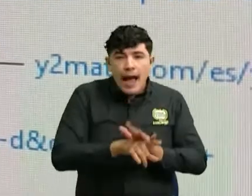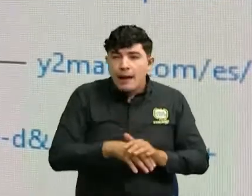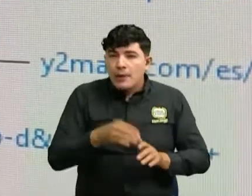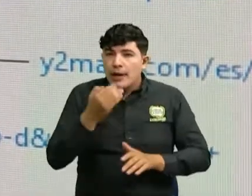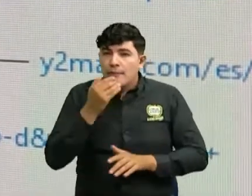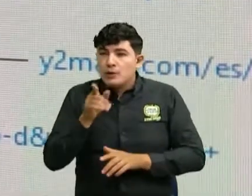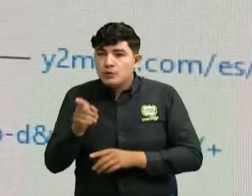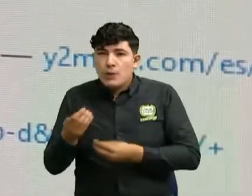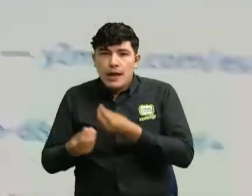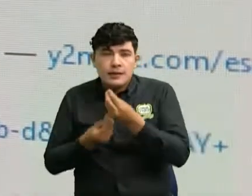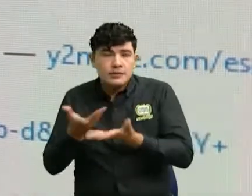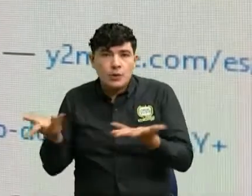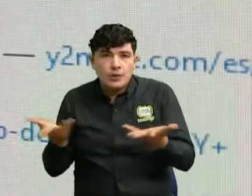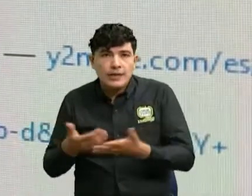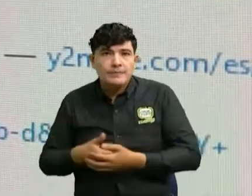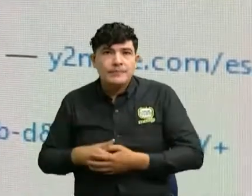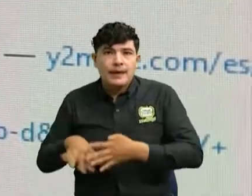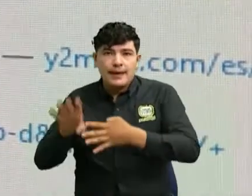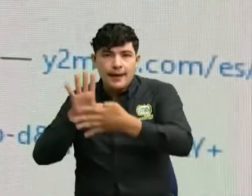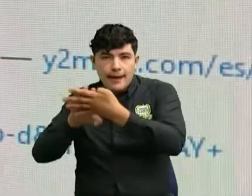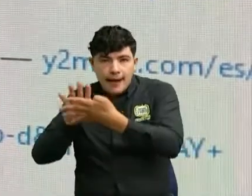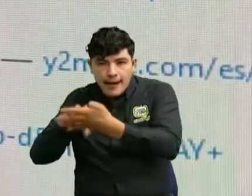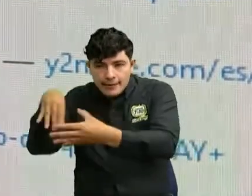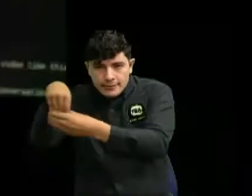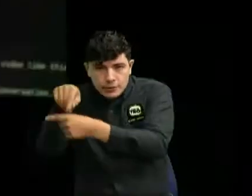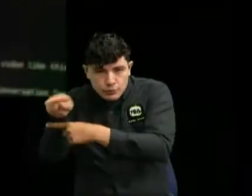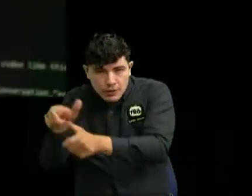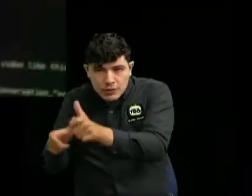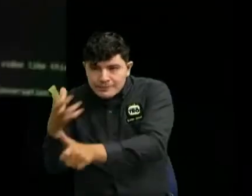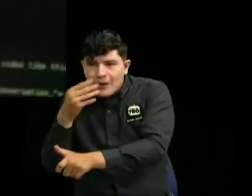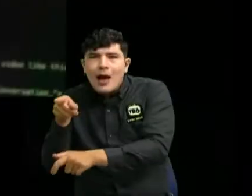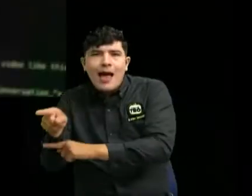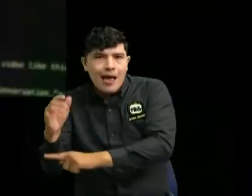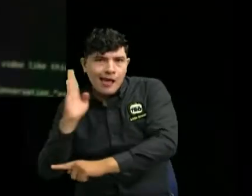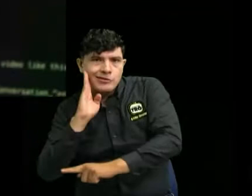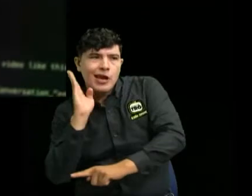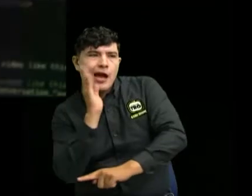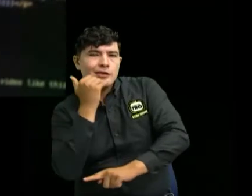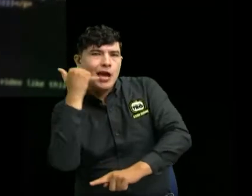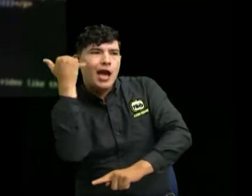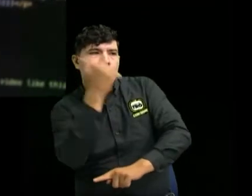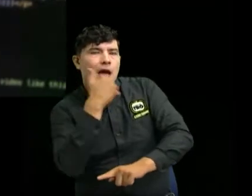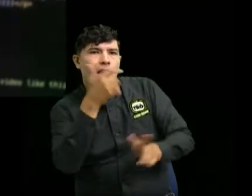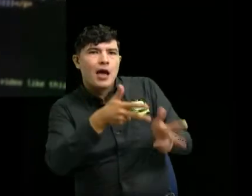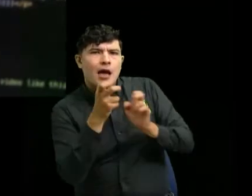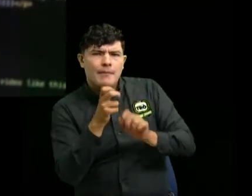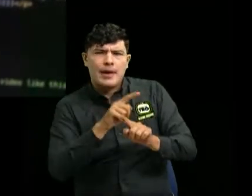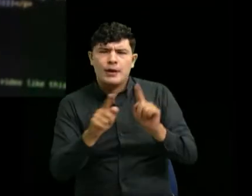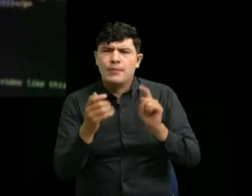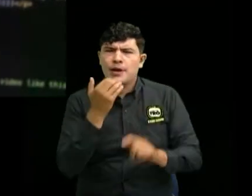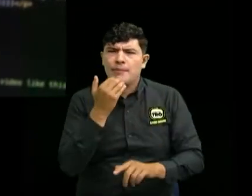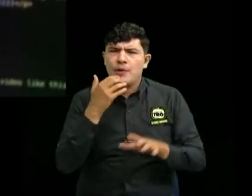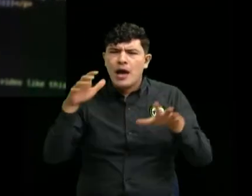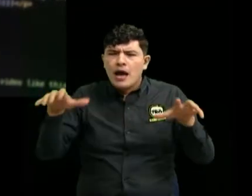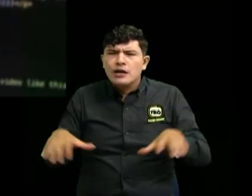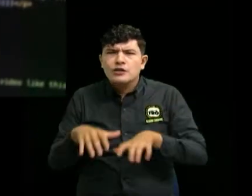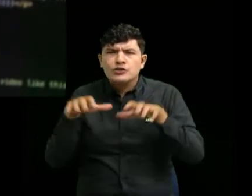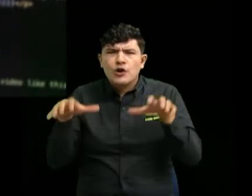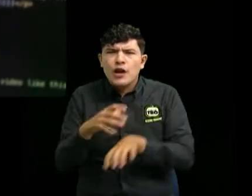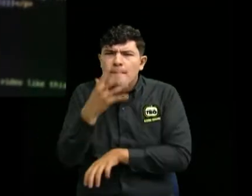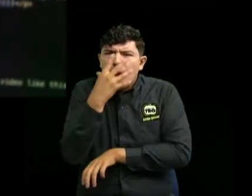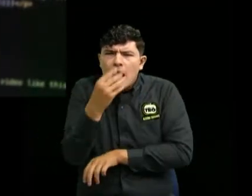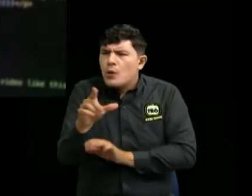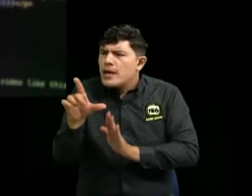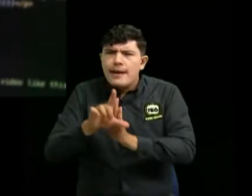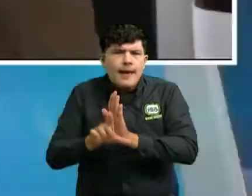desde personas que tienen hackers, todo eso. Pero cuando el delito lo comete un banco, ¿uno ante quién se